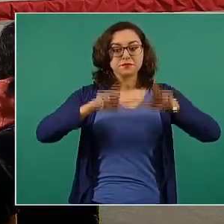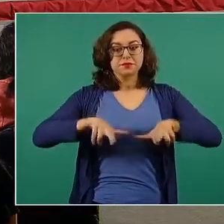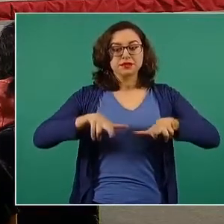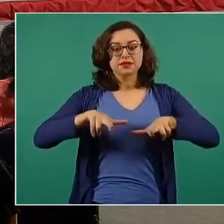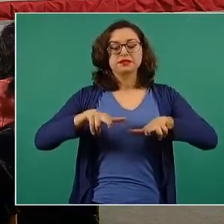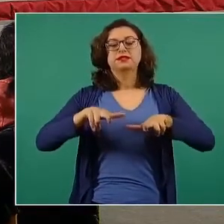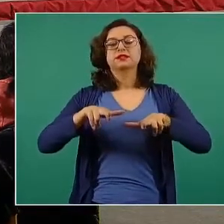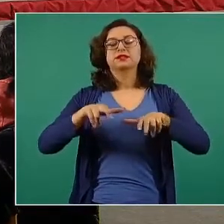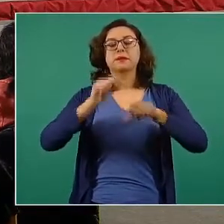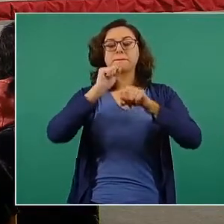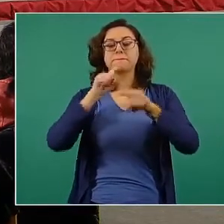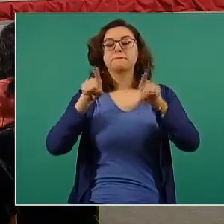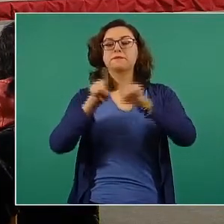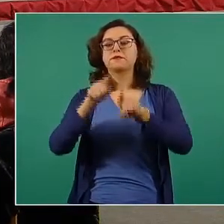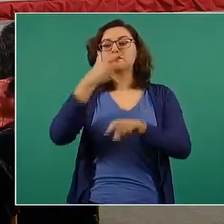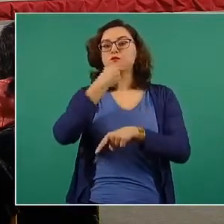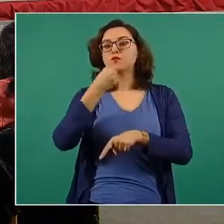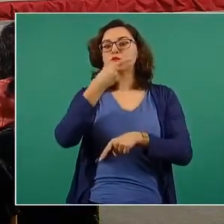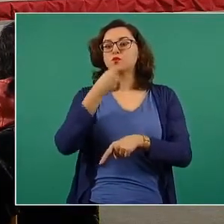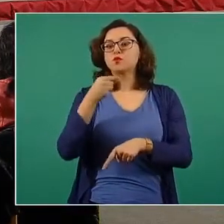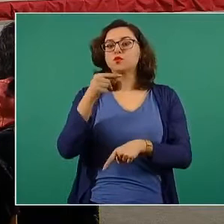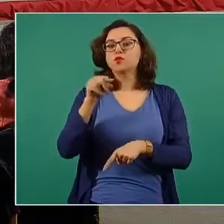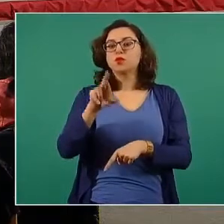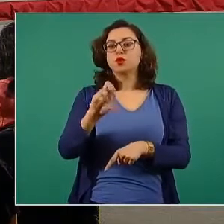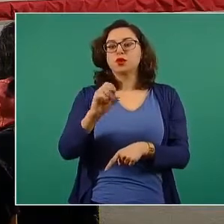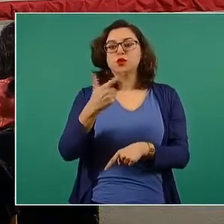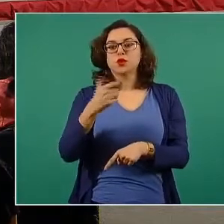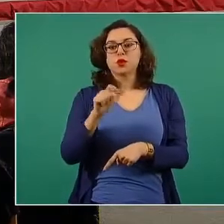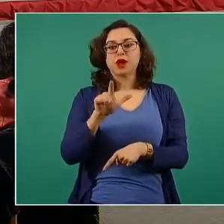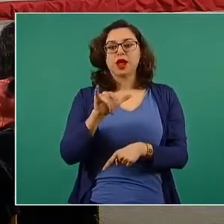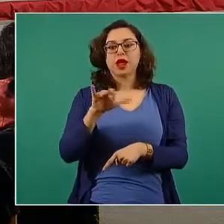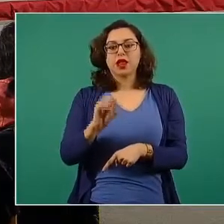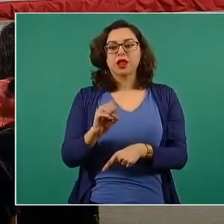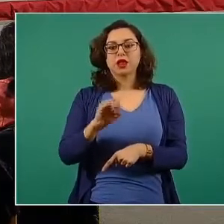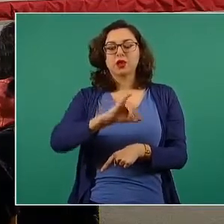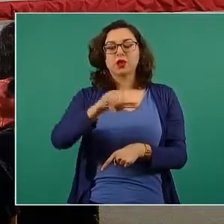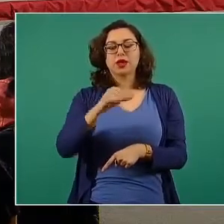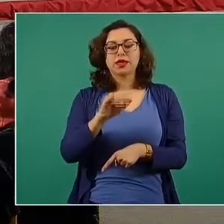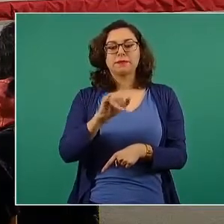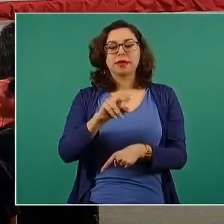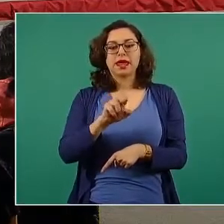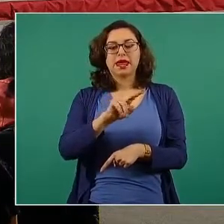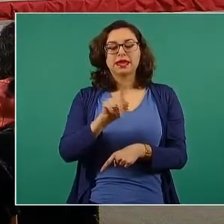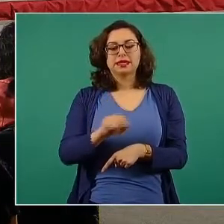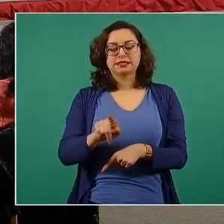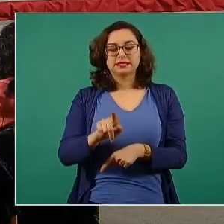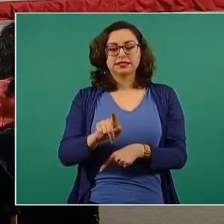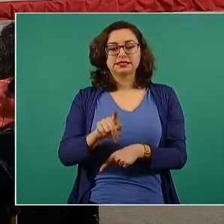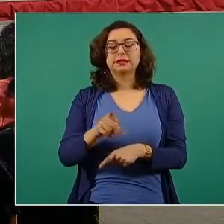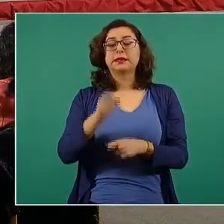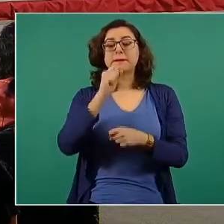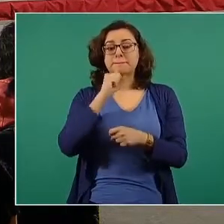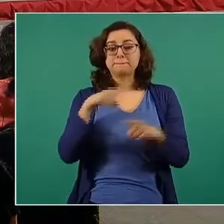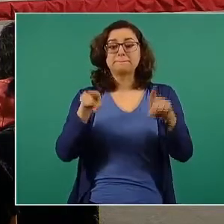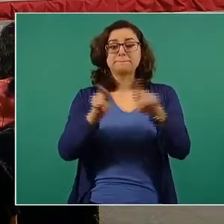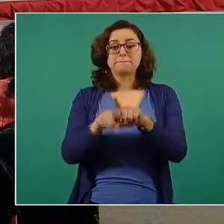Rogelio Jiménez Pons, nos acompañan los